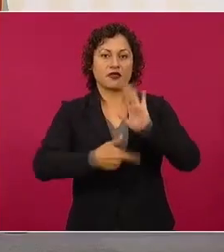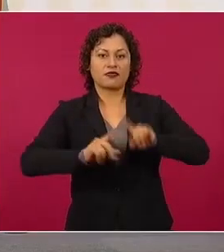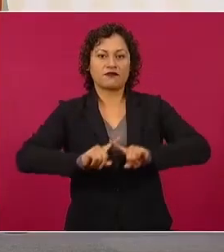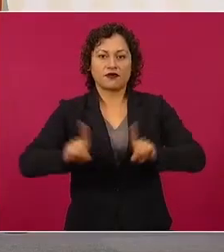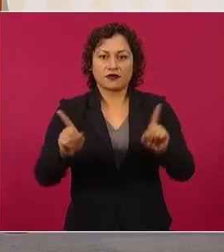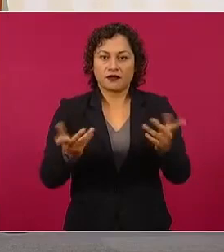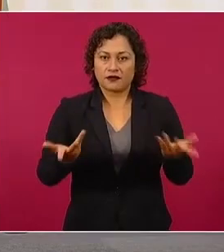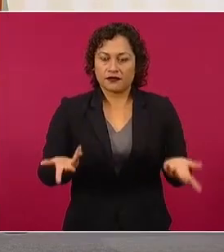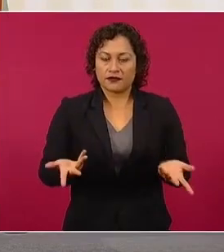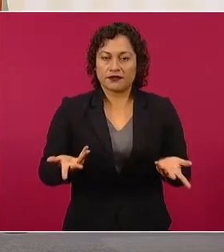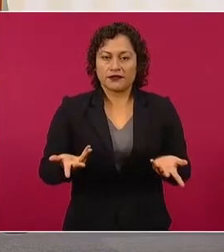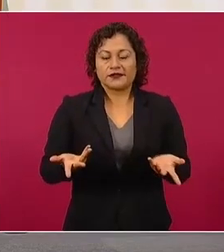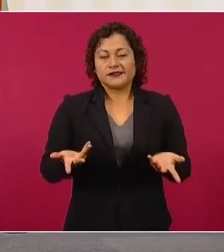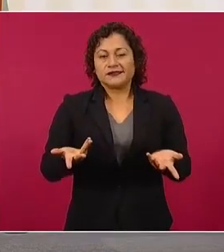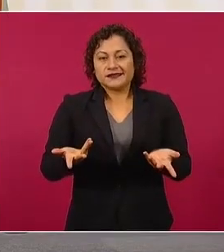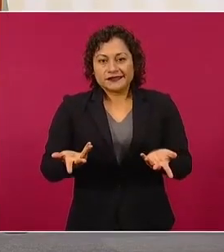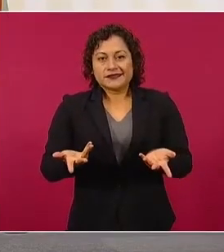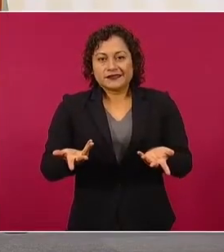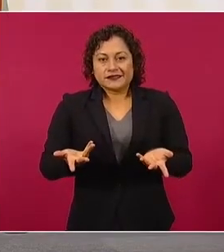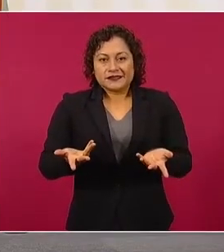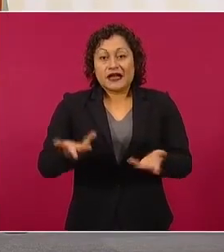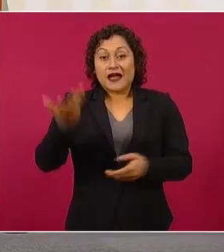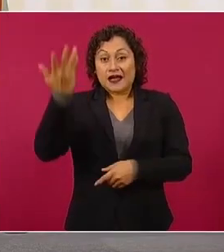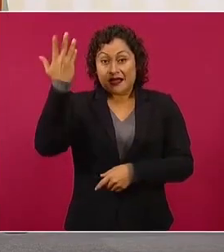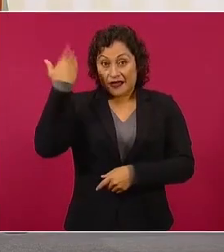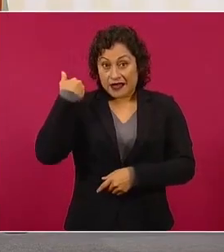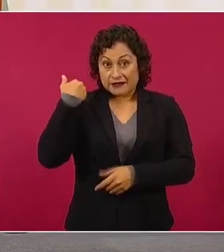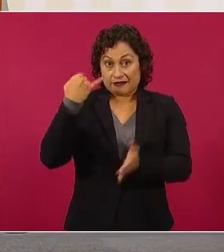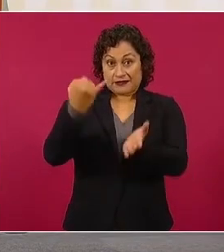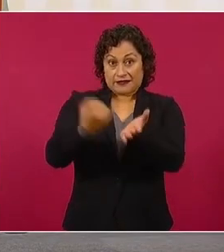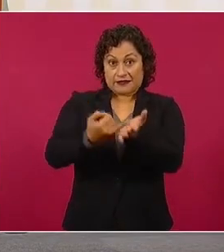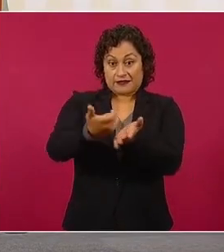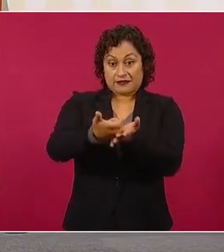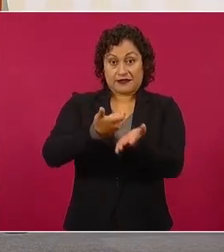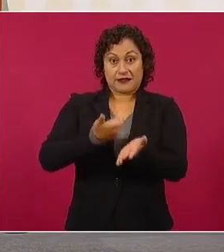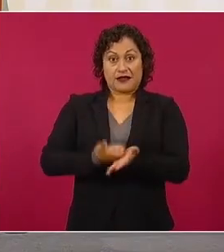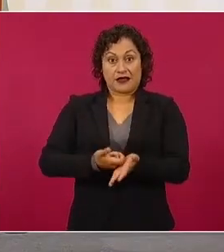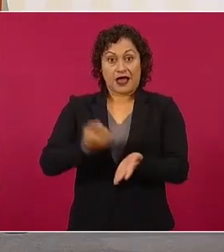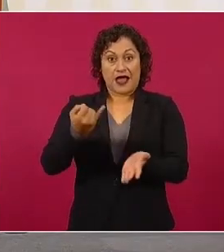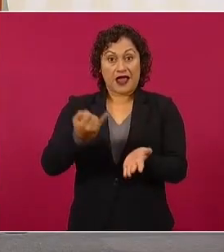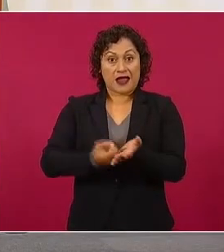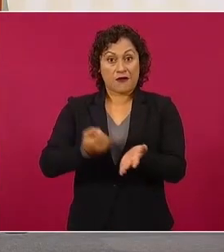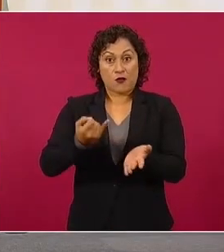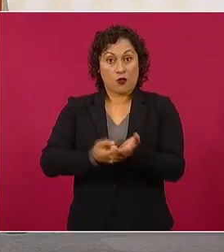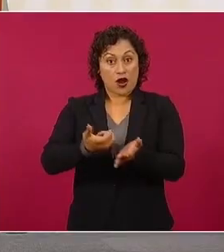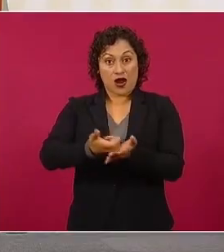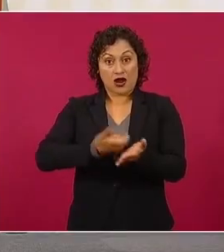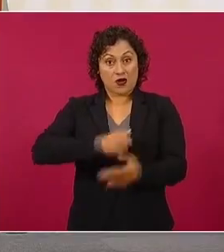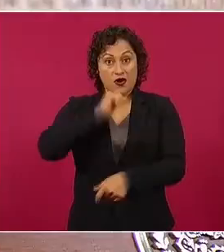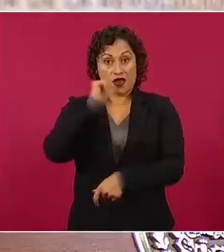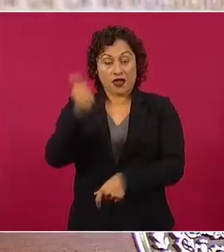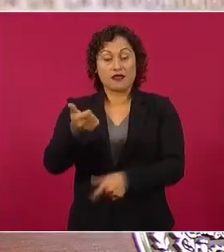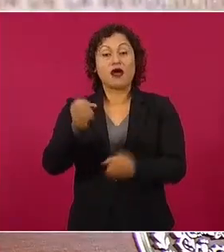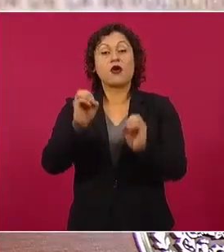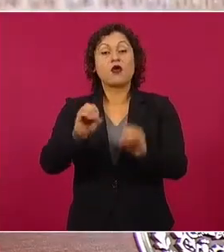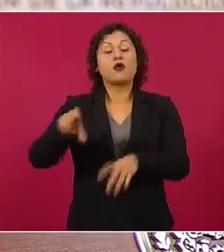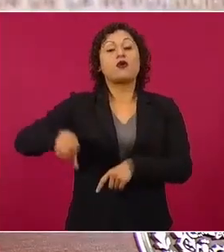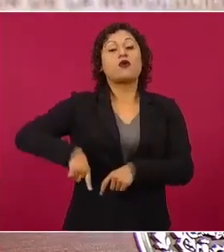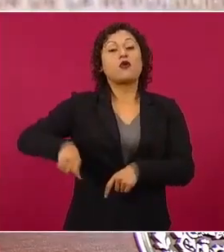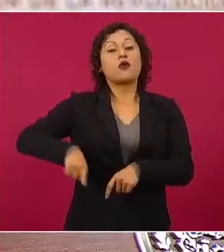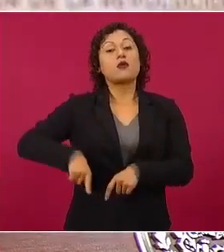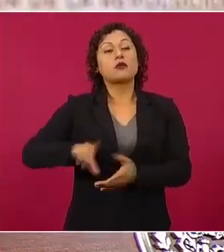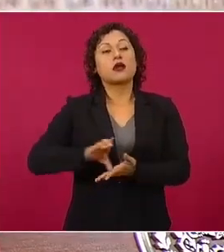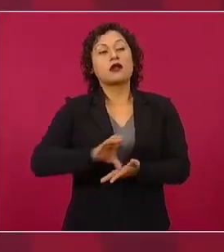La verdad era legal el que les devolvieran los impuestos. Los